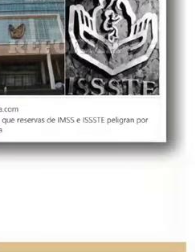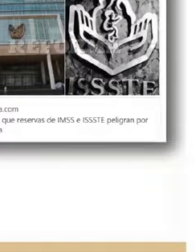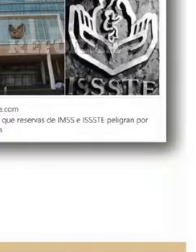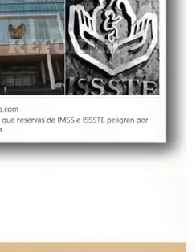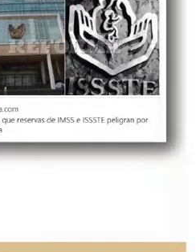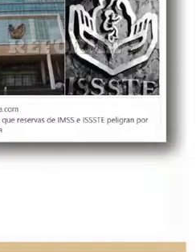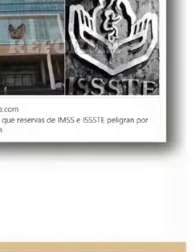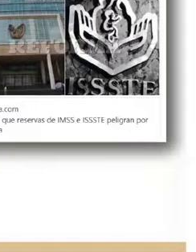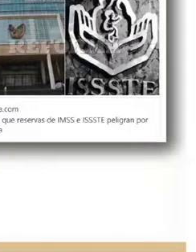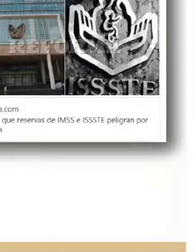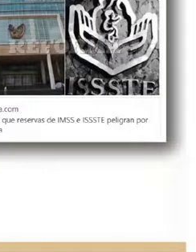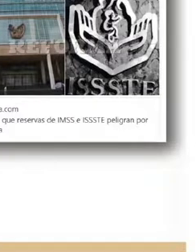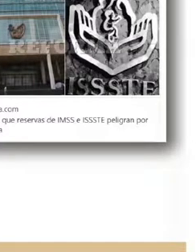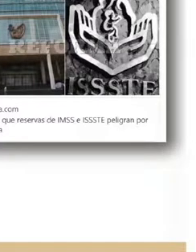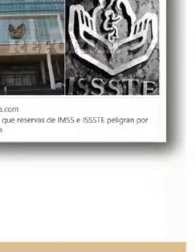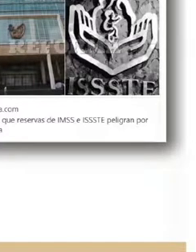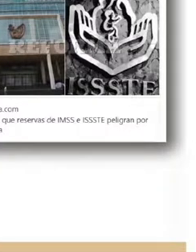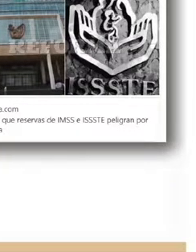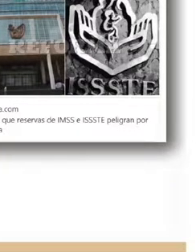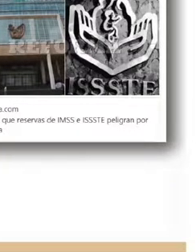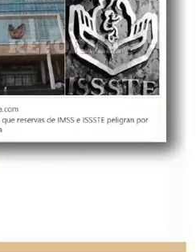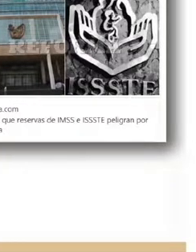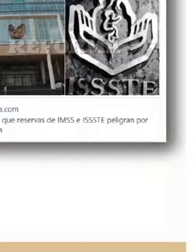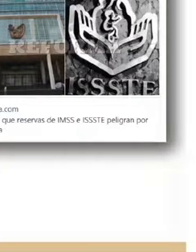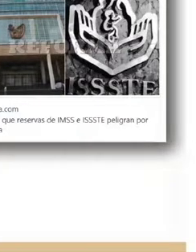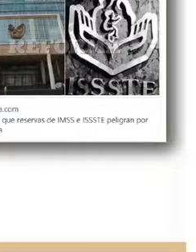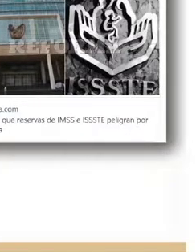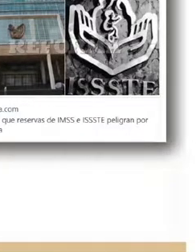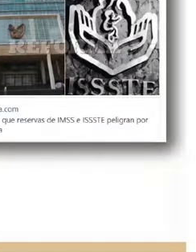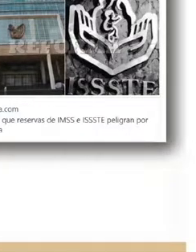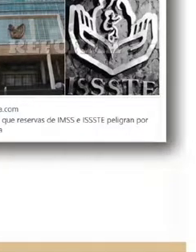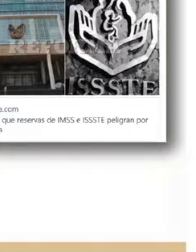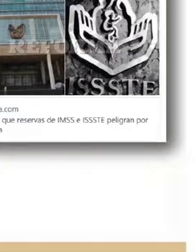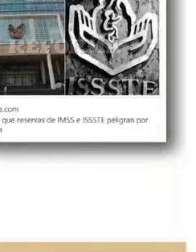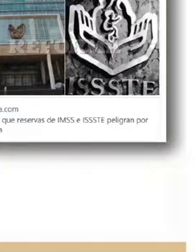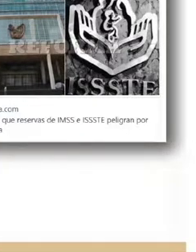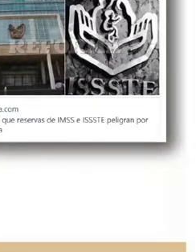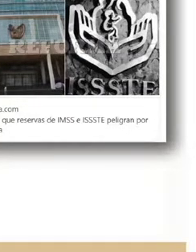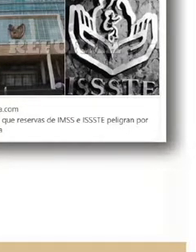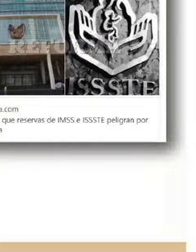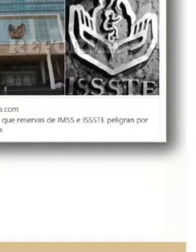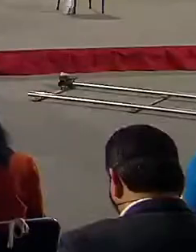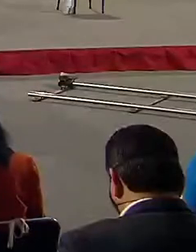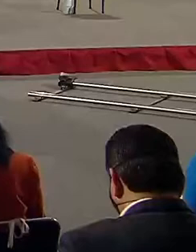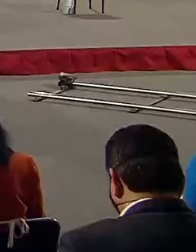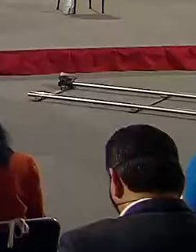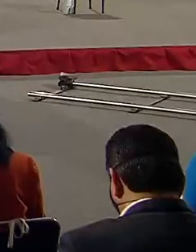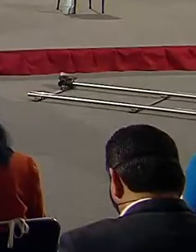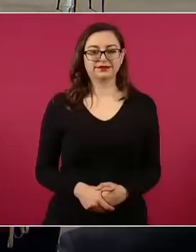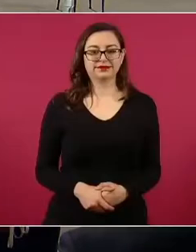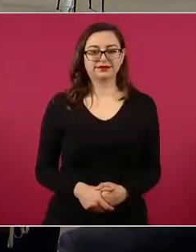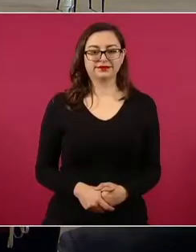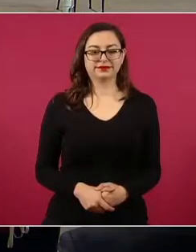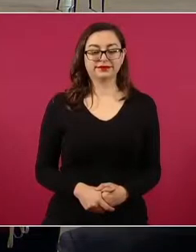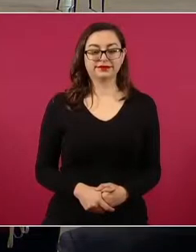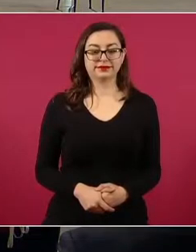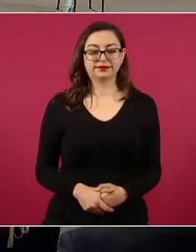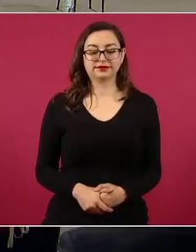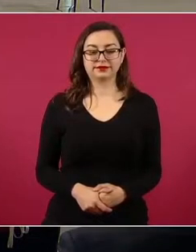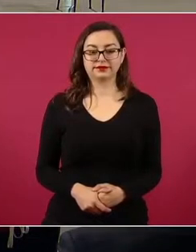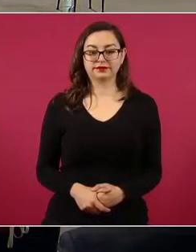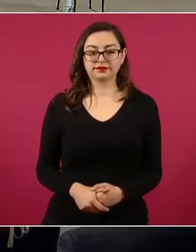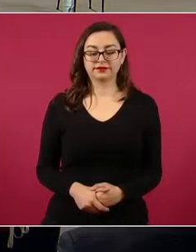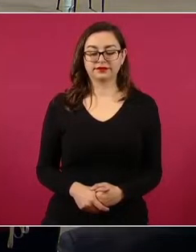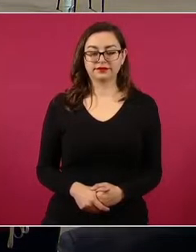mantener y recibir el interés correspondiente a fin de incrementar su liquidez y capacidad